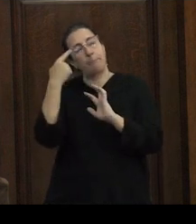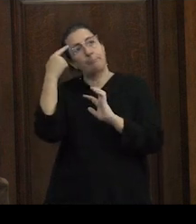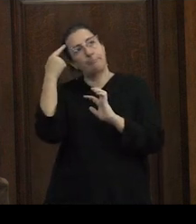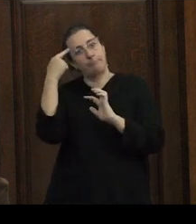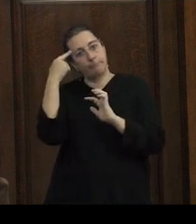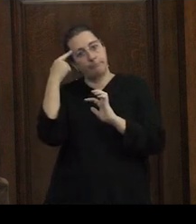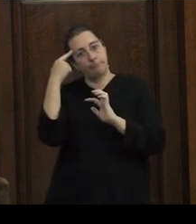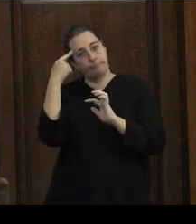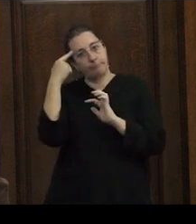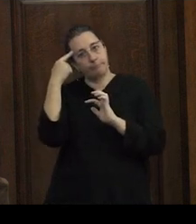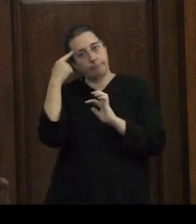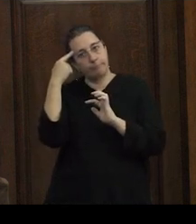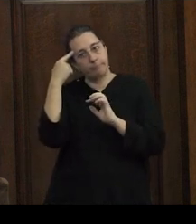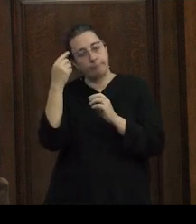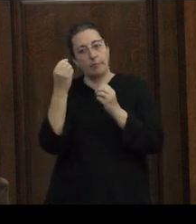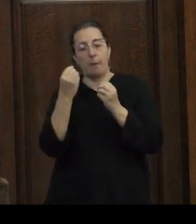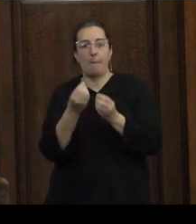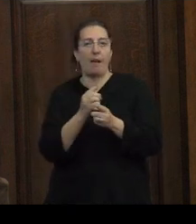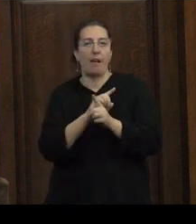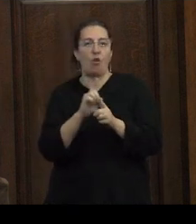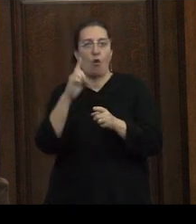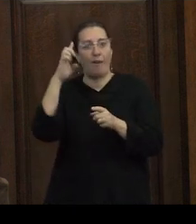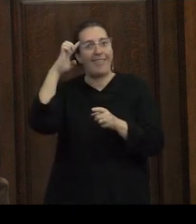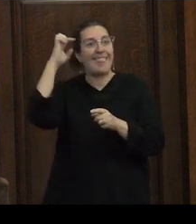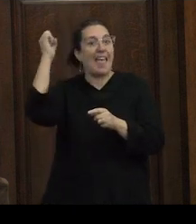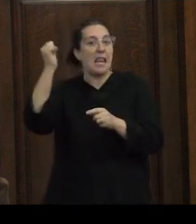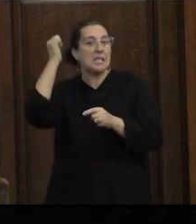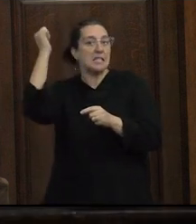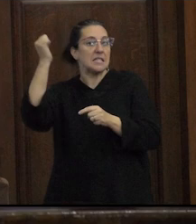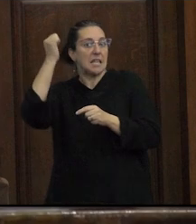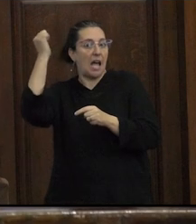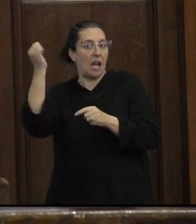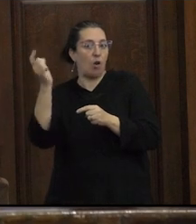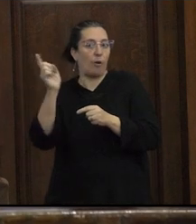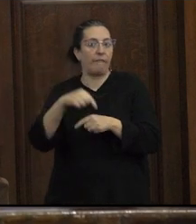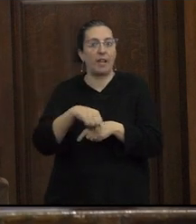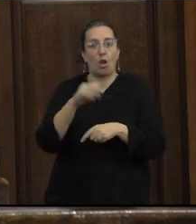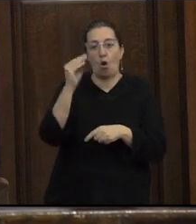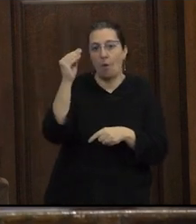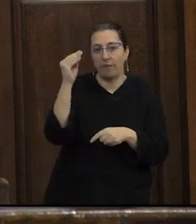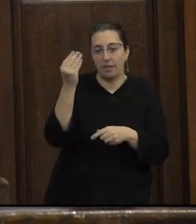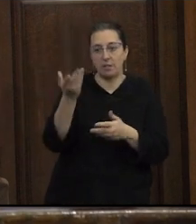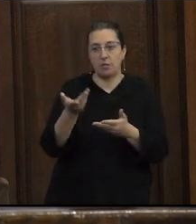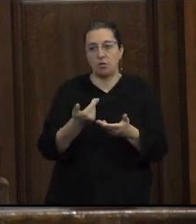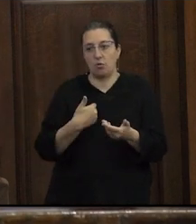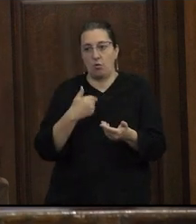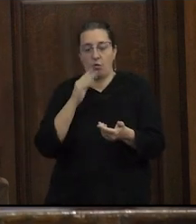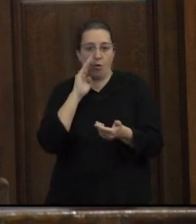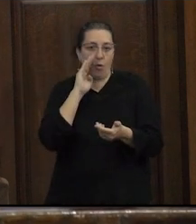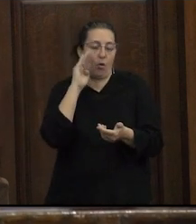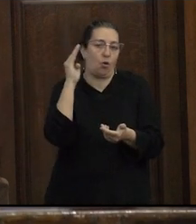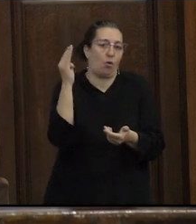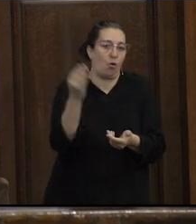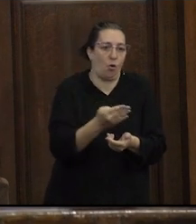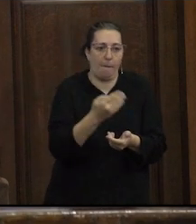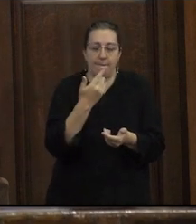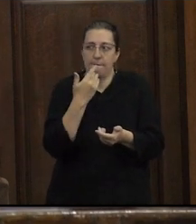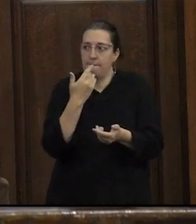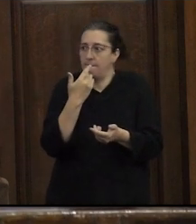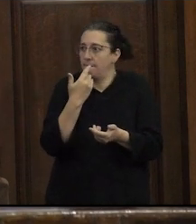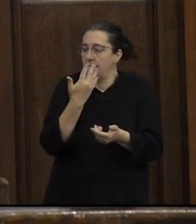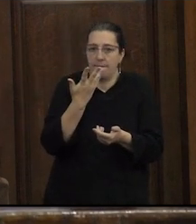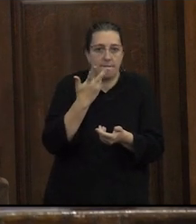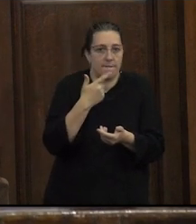reflexividad para no idealizar sin más lo que viene del lado juvenil yo me reconozco una que me